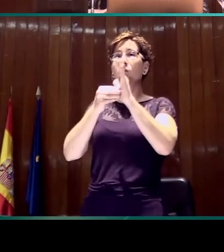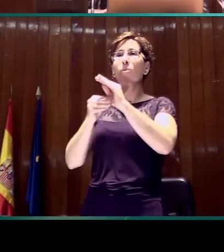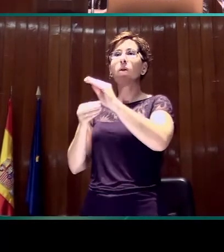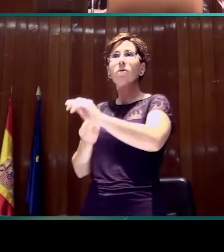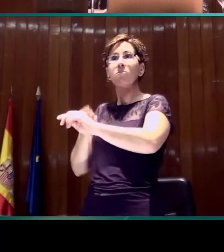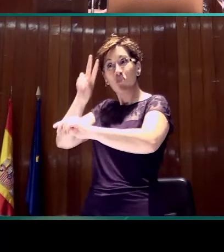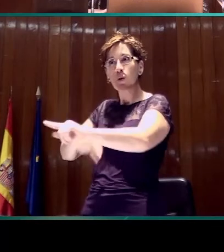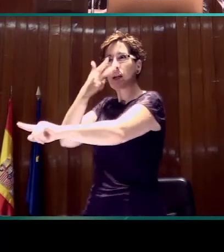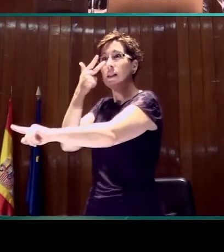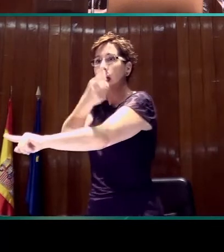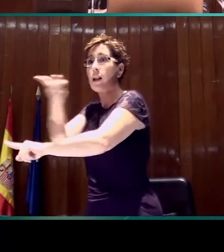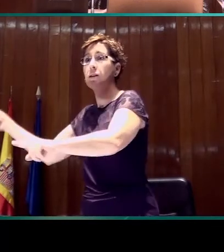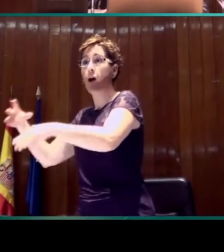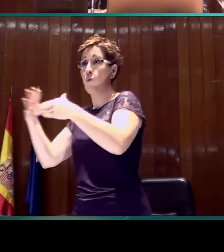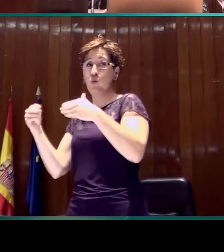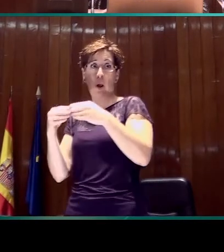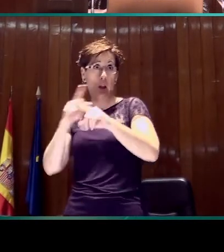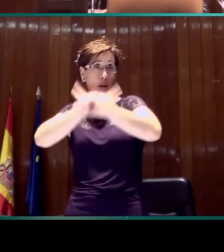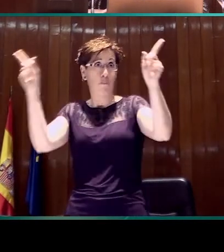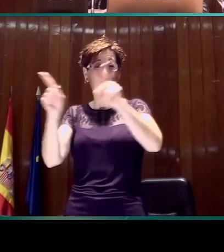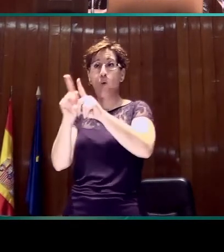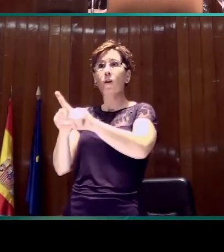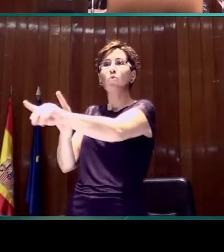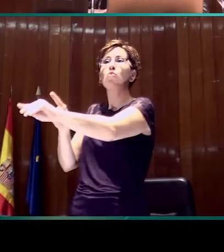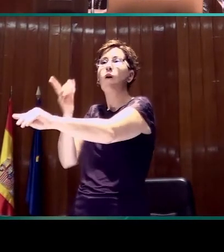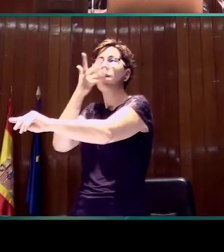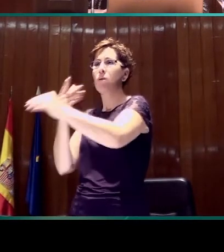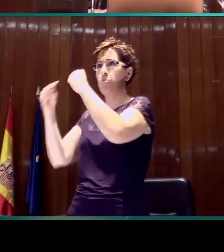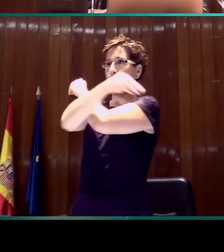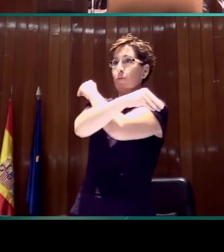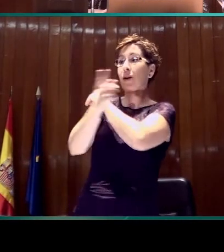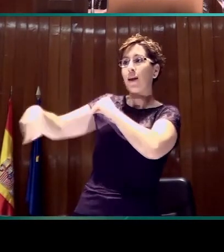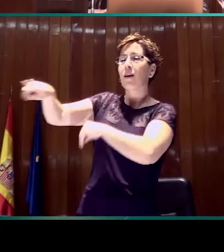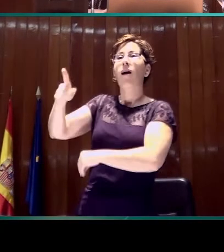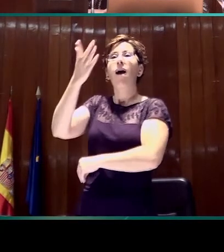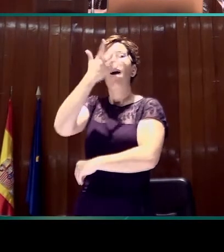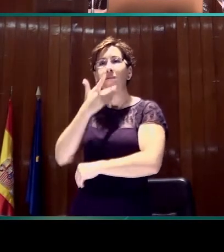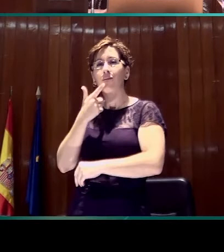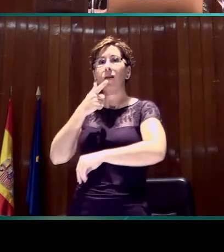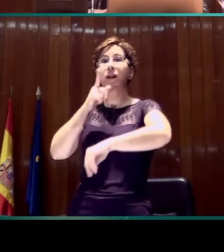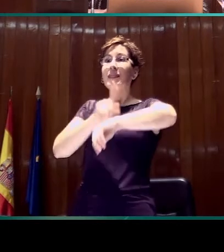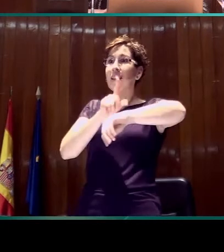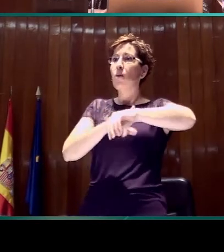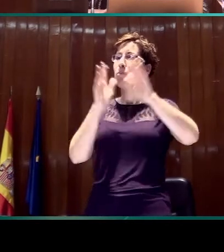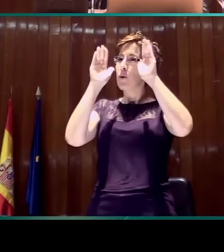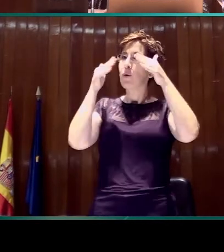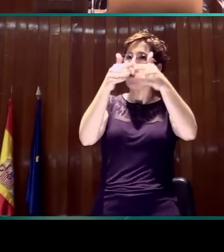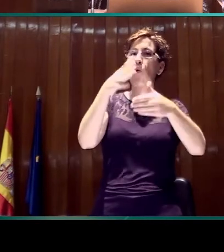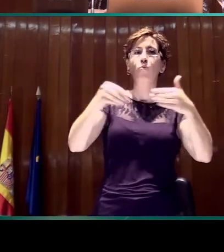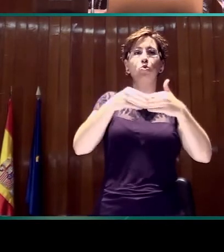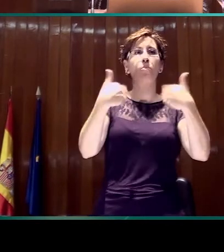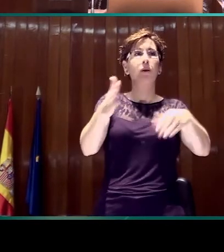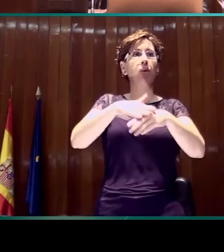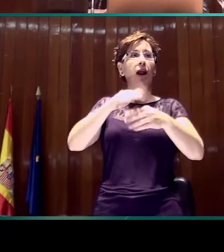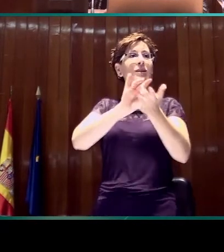nos aludían principalmente a los espacios informativos que se emiten en horario de tarde o en horario de noche y que sí que cuentan con el